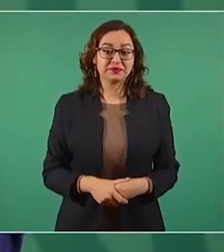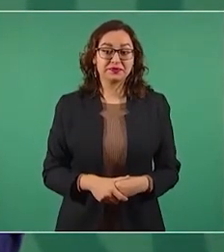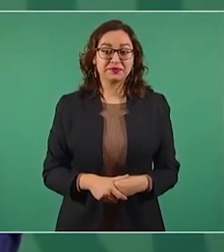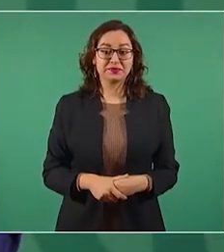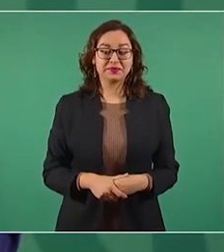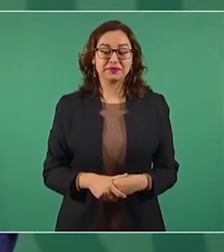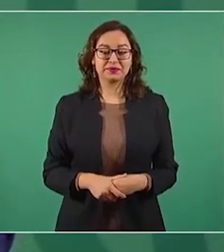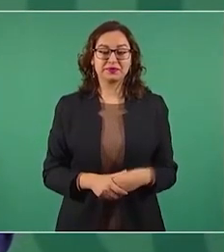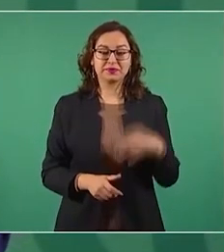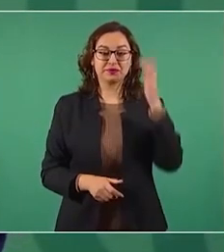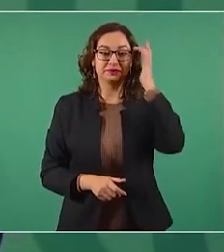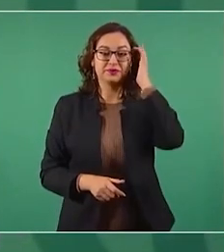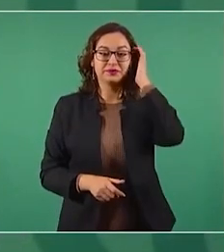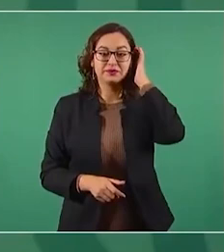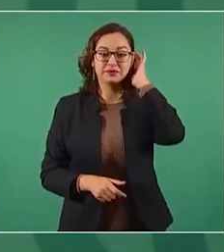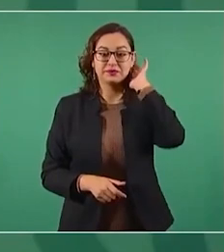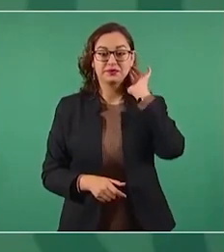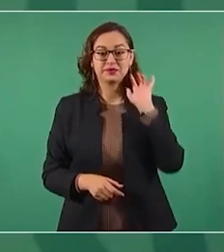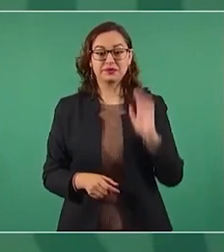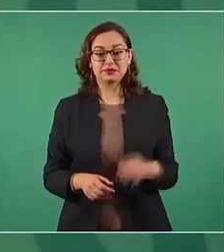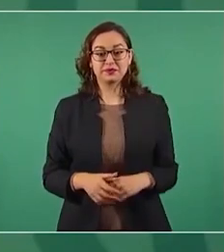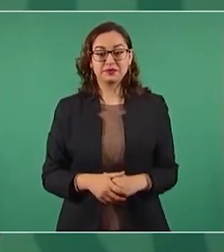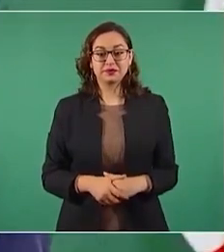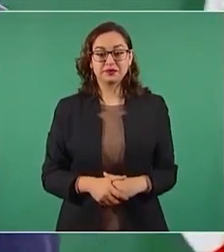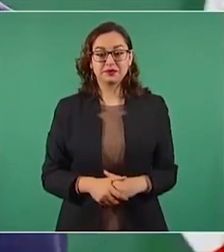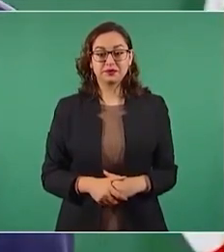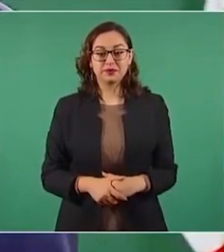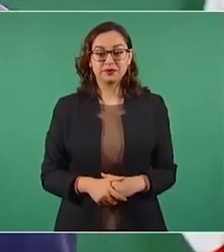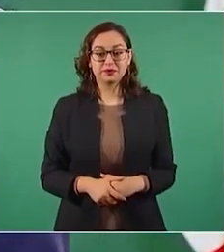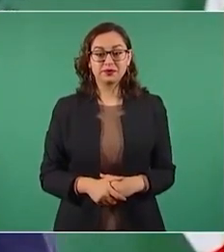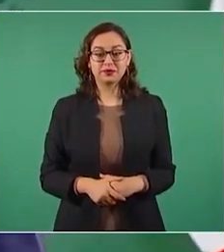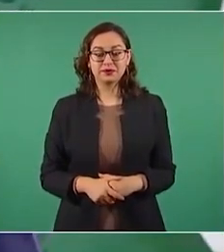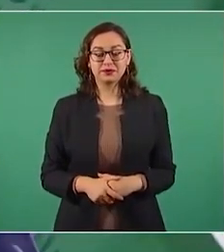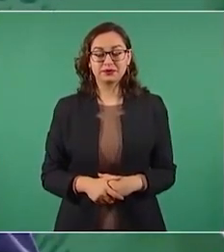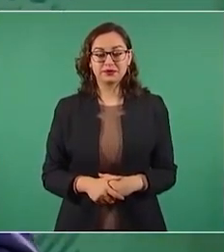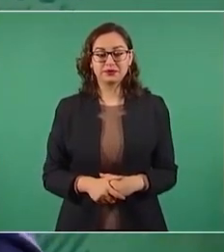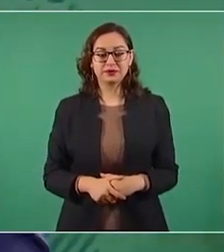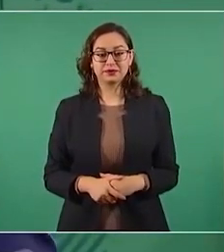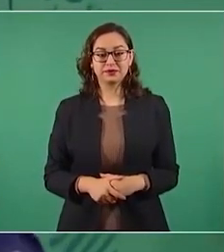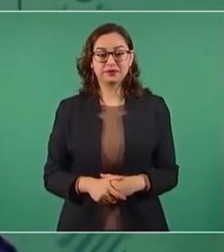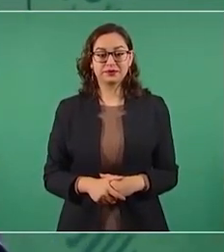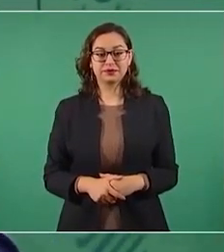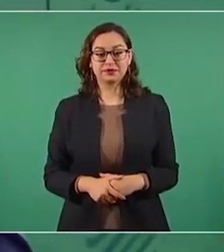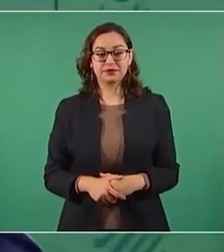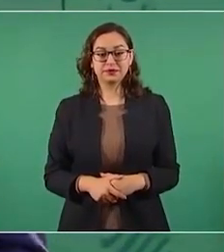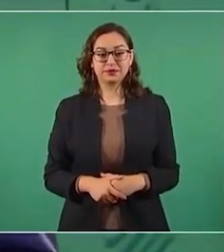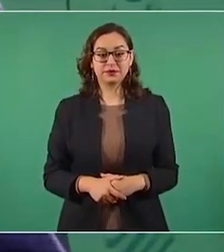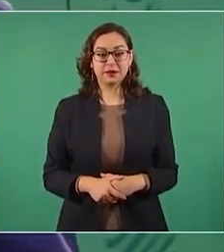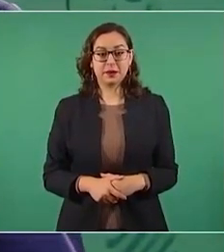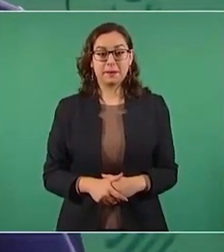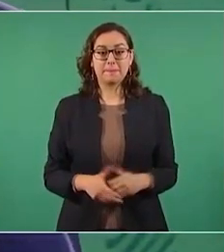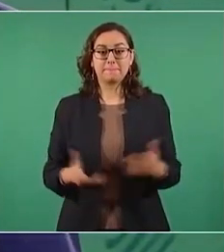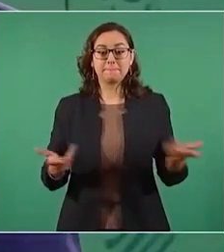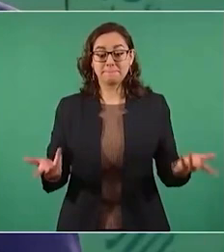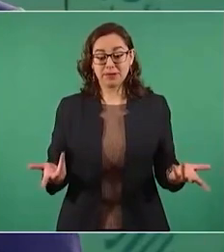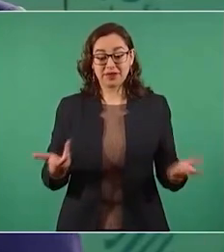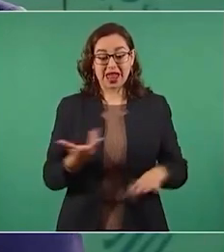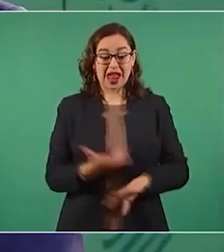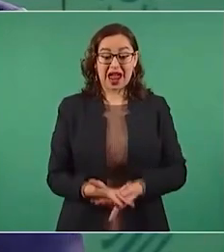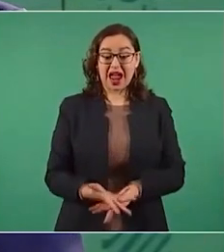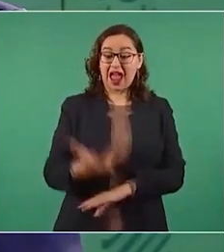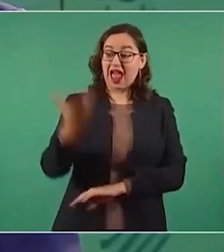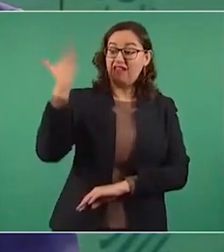¿Cuánto hubiésemos nosotros deseado que se contaran los votos